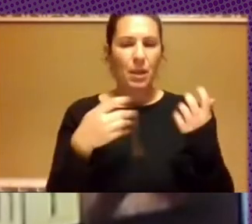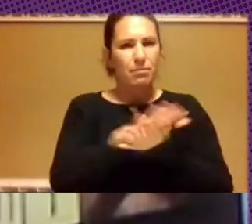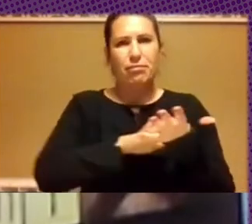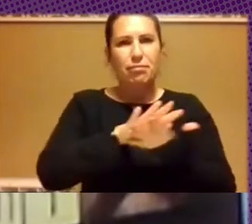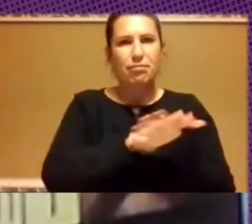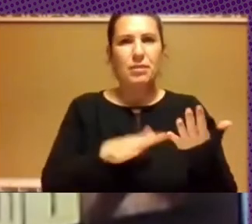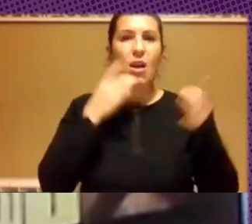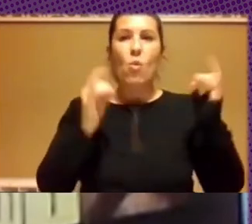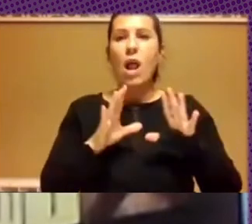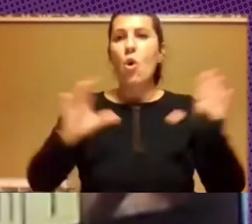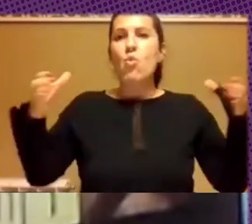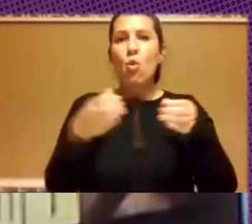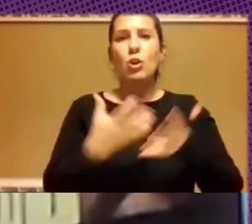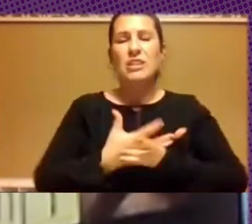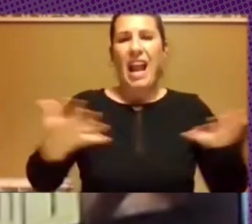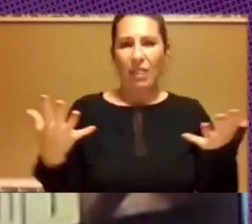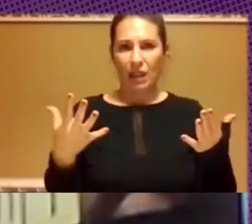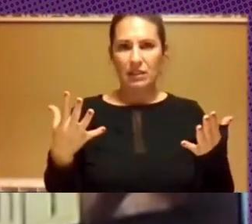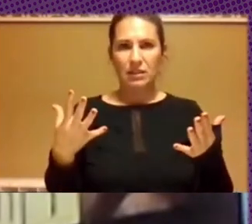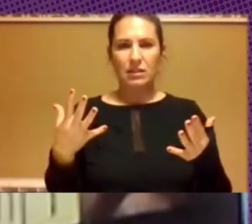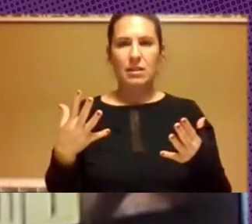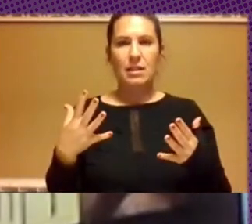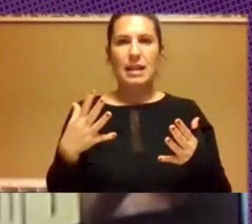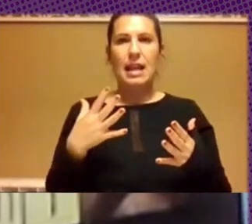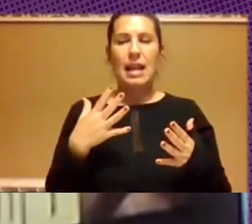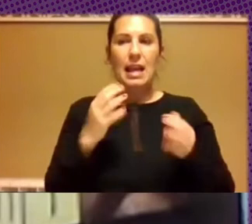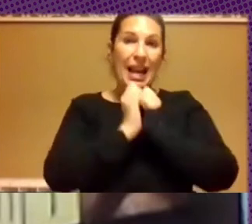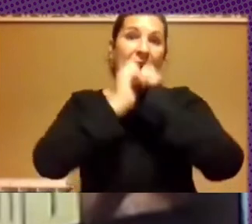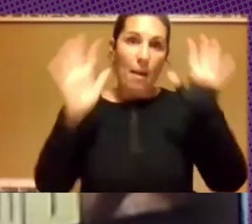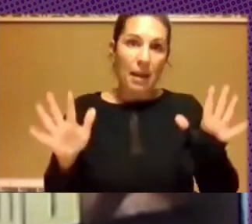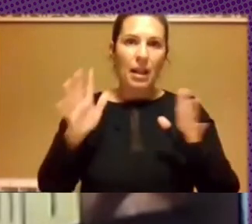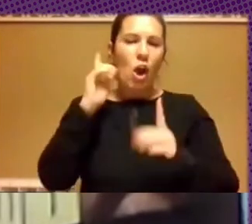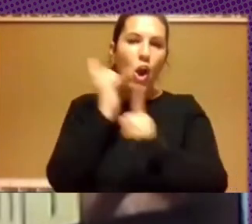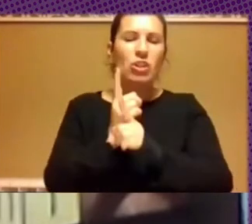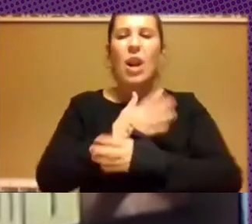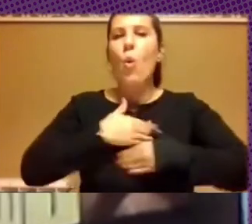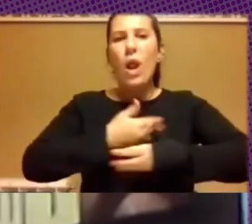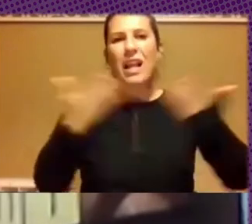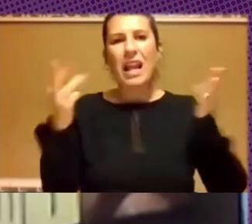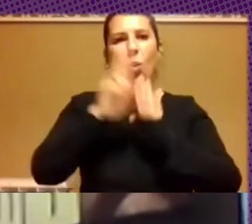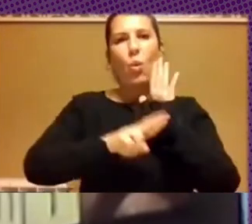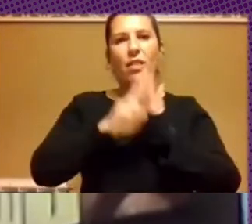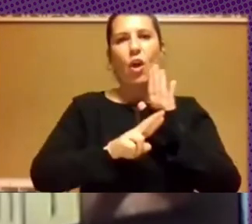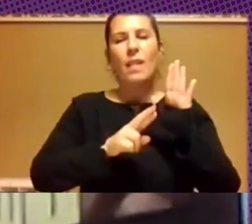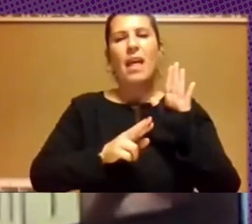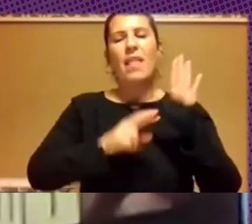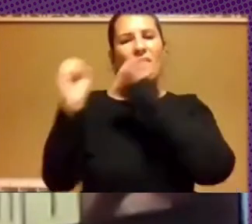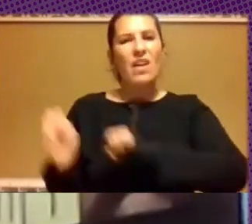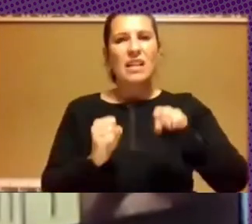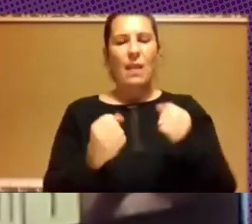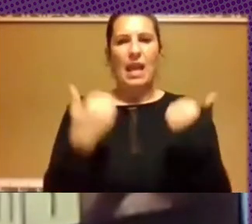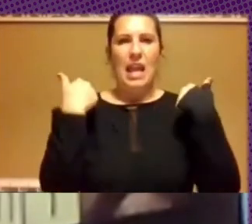concentrados como que van claramente en contra de cualquier regulación de defensa de la competencia. Y el